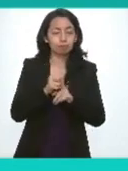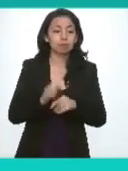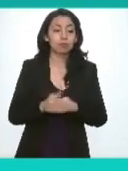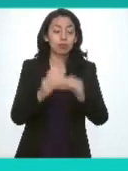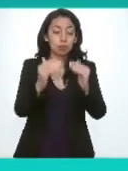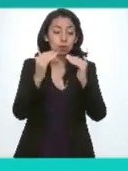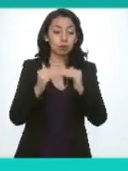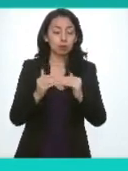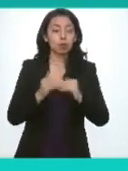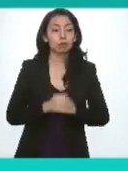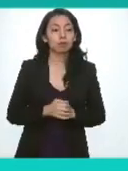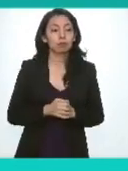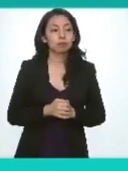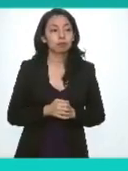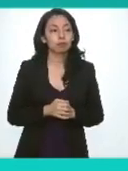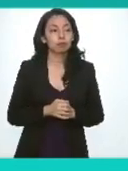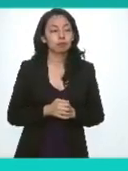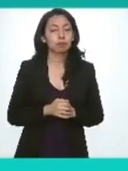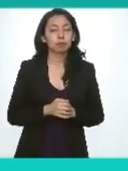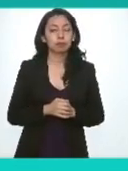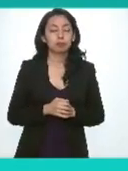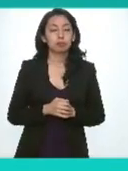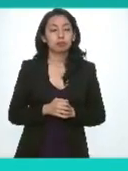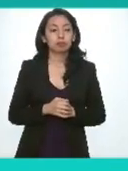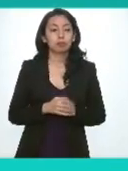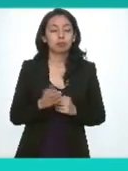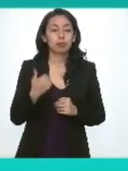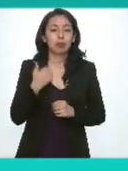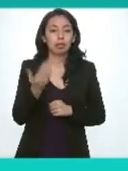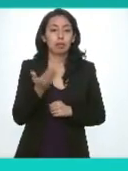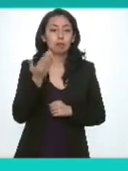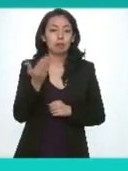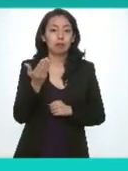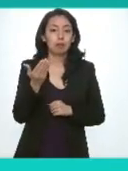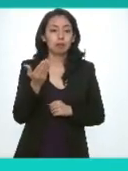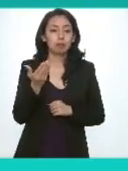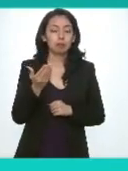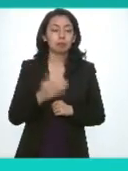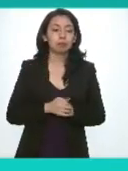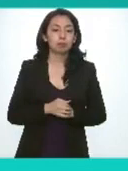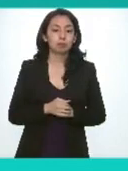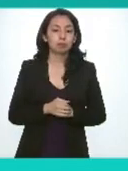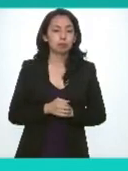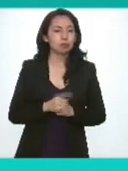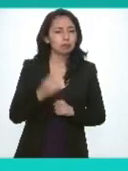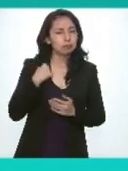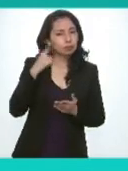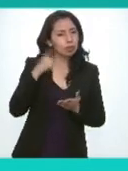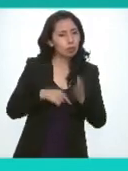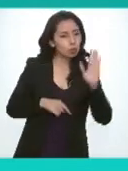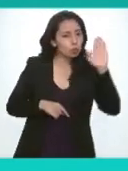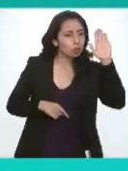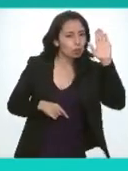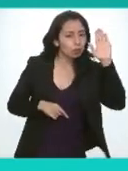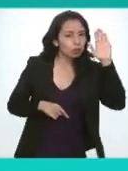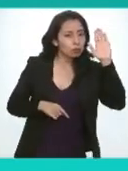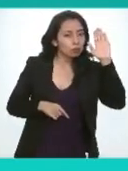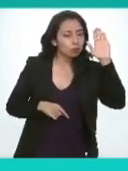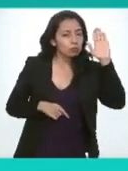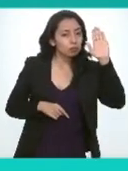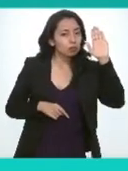continuando con el desarrollo de nuestra sesión les solicito parece que hay una mano levantada